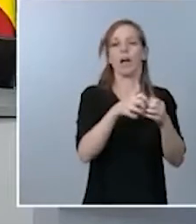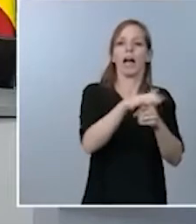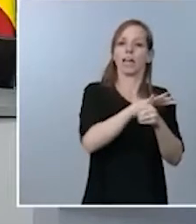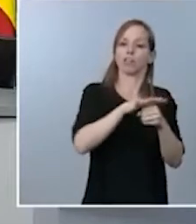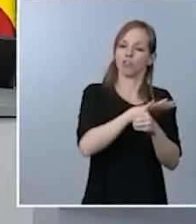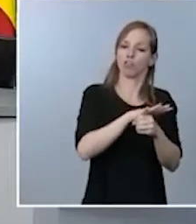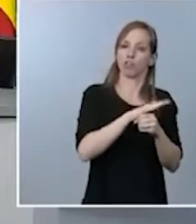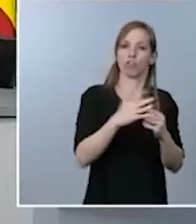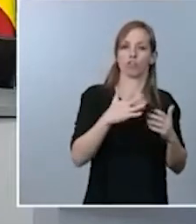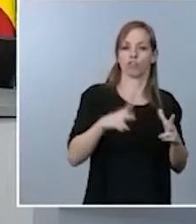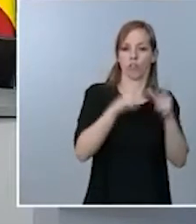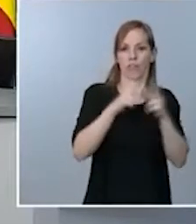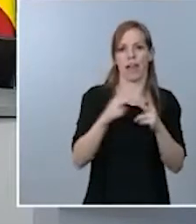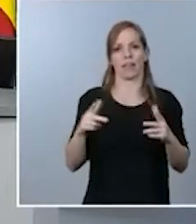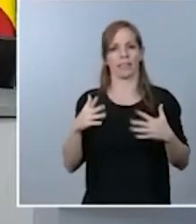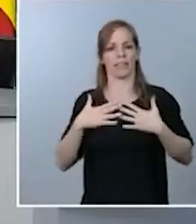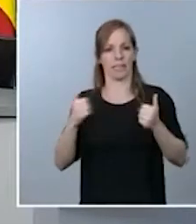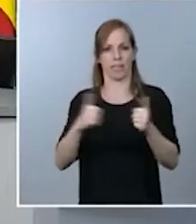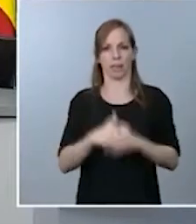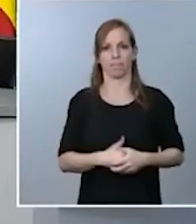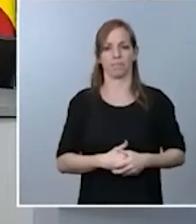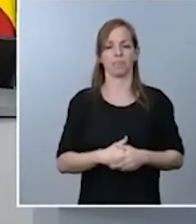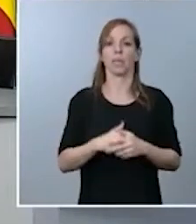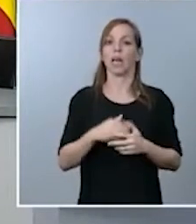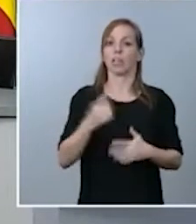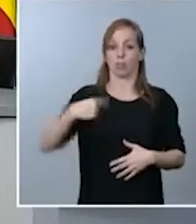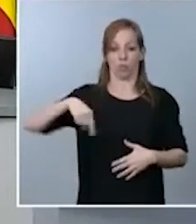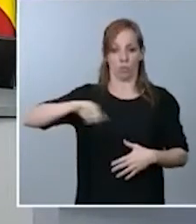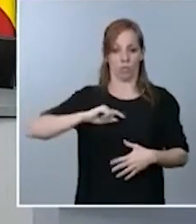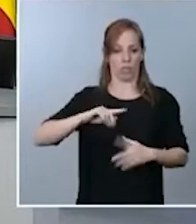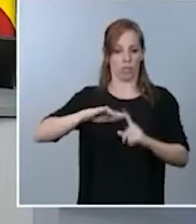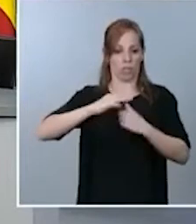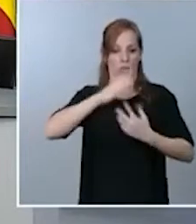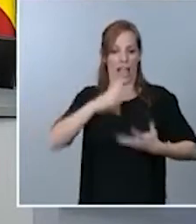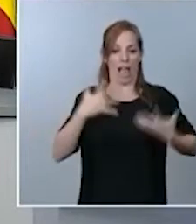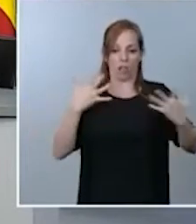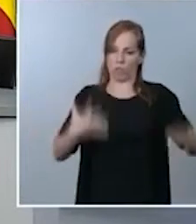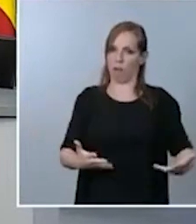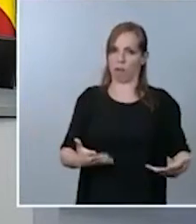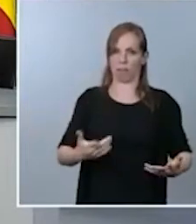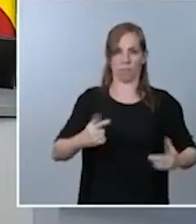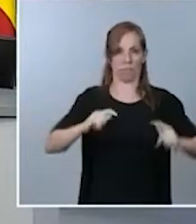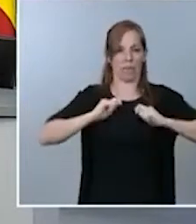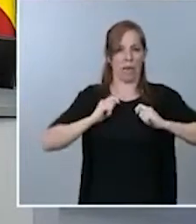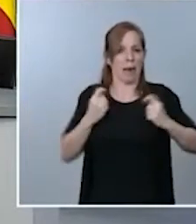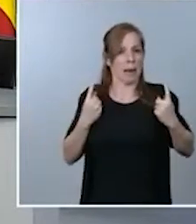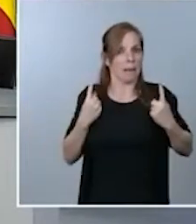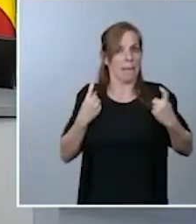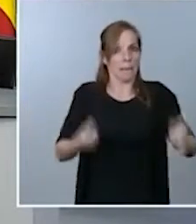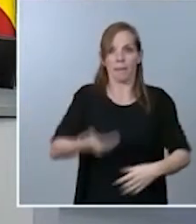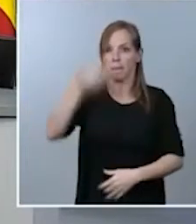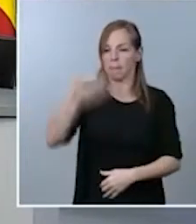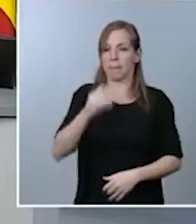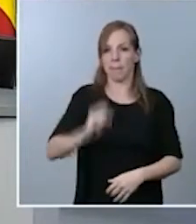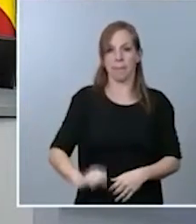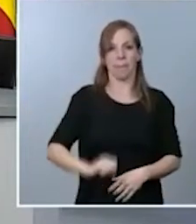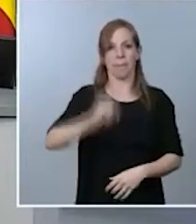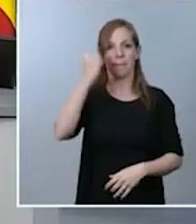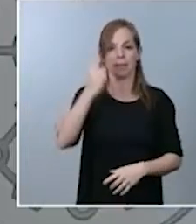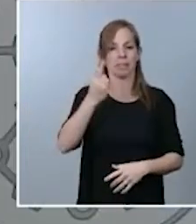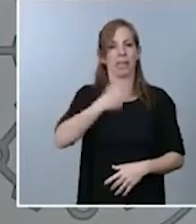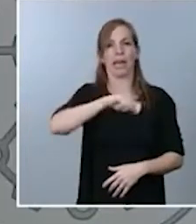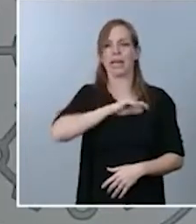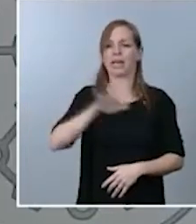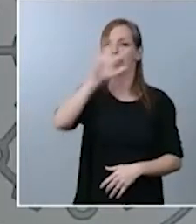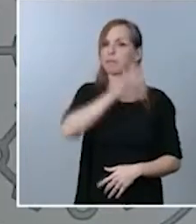tanto, y teniendo en cuenta la actual situación, se hace más imperioso la necesidad de que España tenga ratificados estos